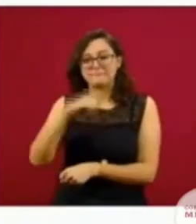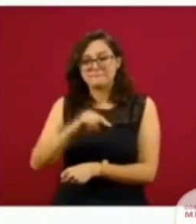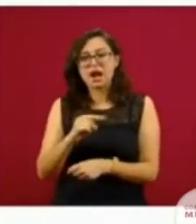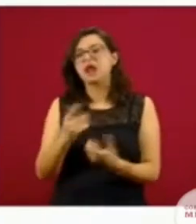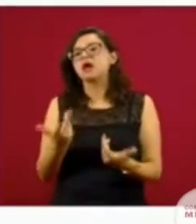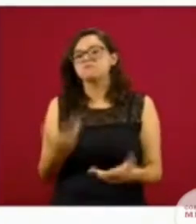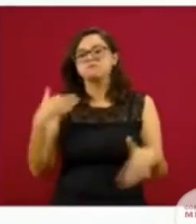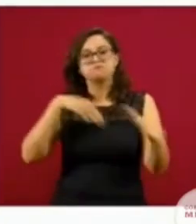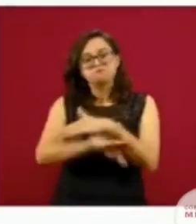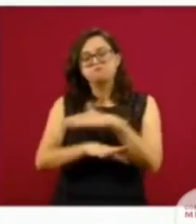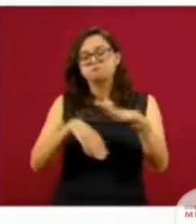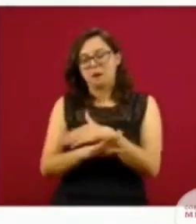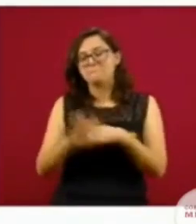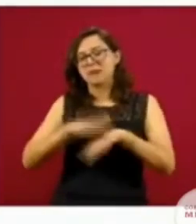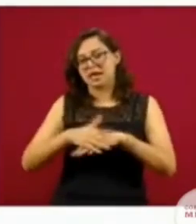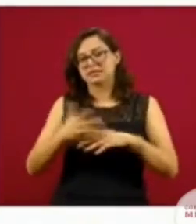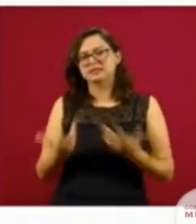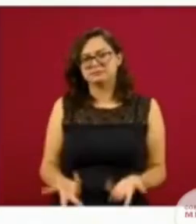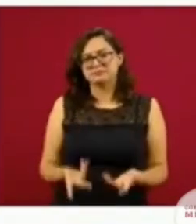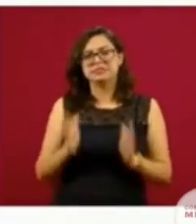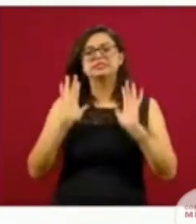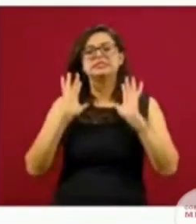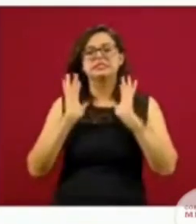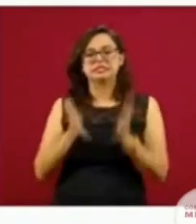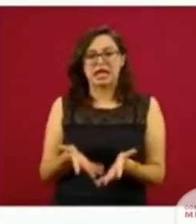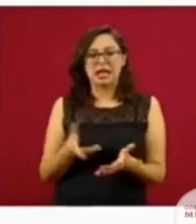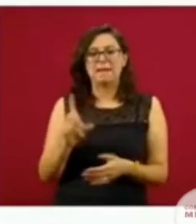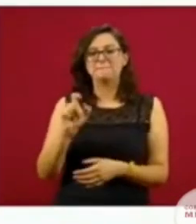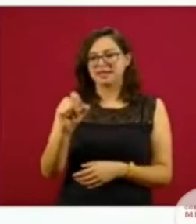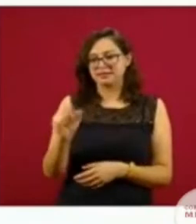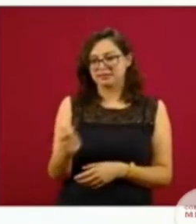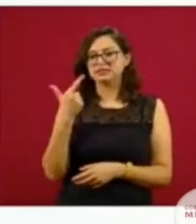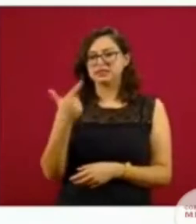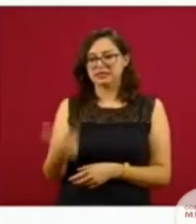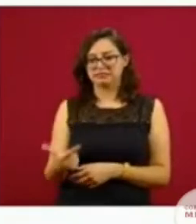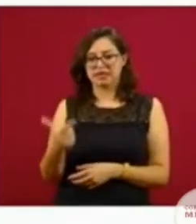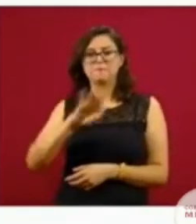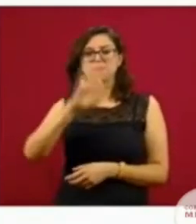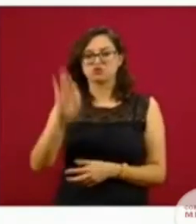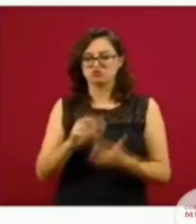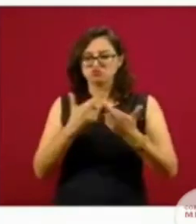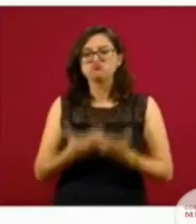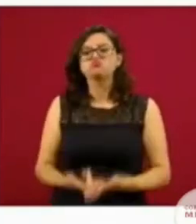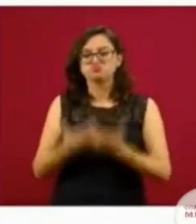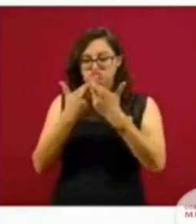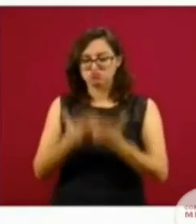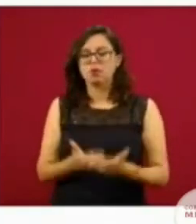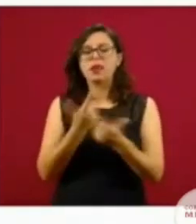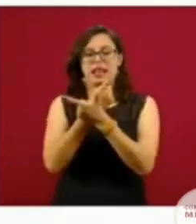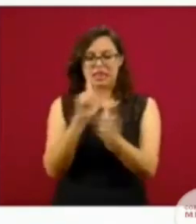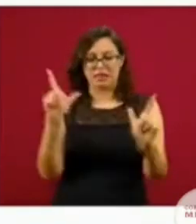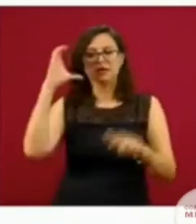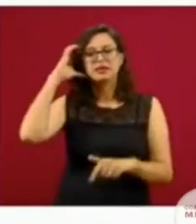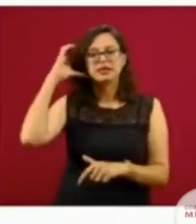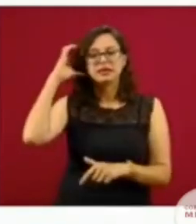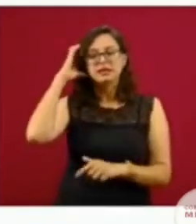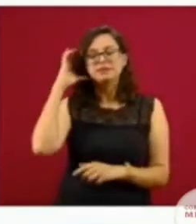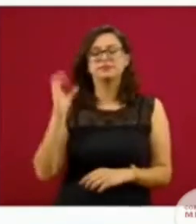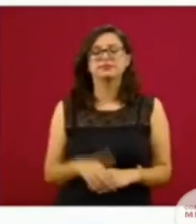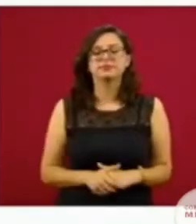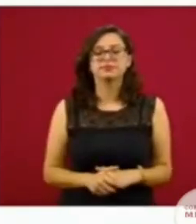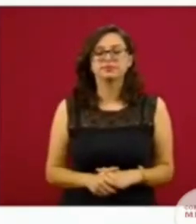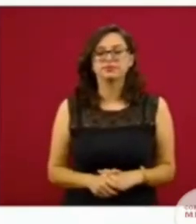propios del Estado por ampliar la capacidad hospitalaria. Y tenemos ya una ampliación de hasta el 27 por ciento de la disponibilidad